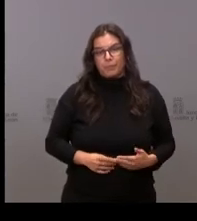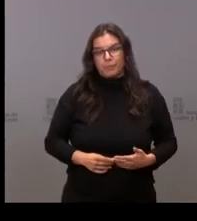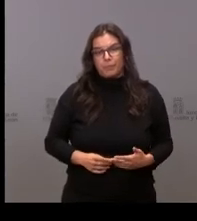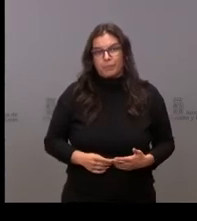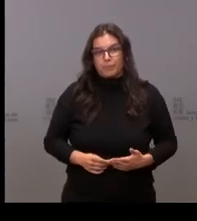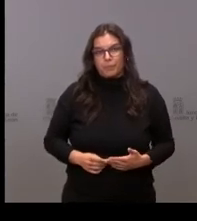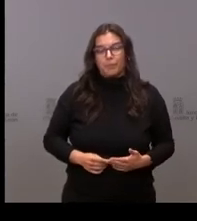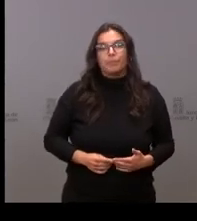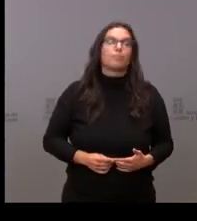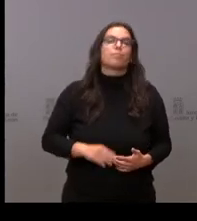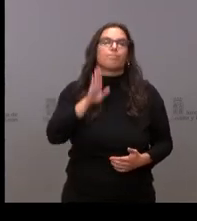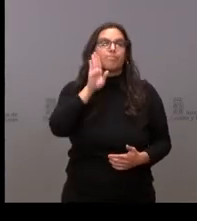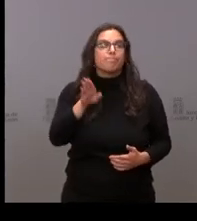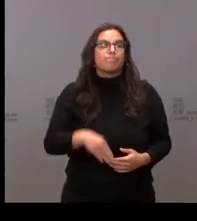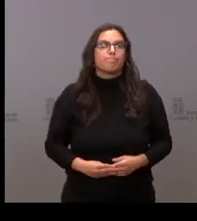Hola.